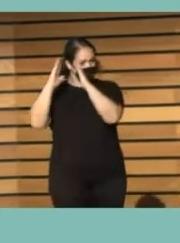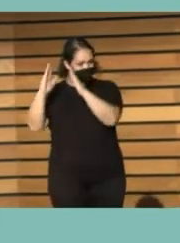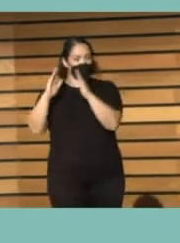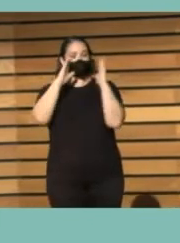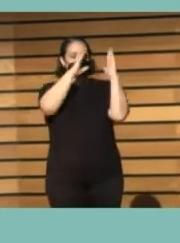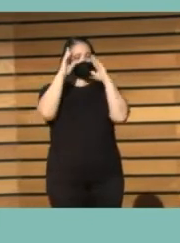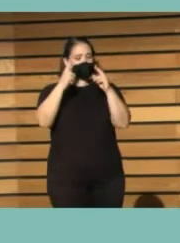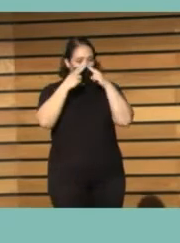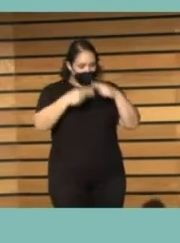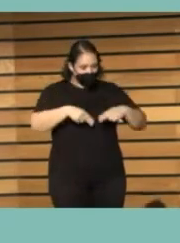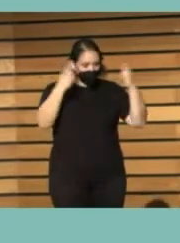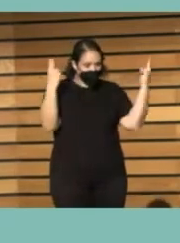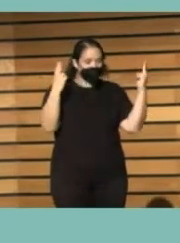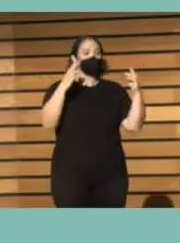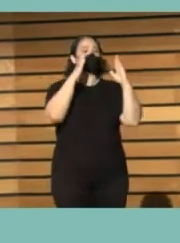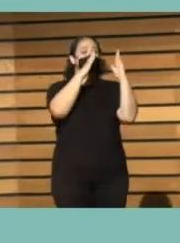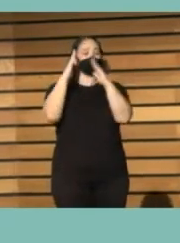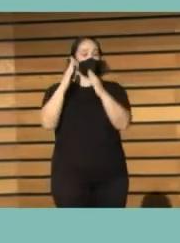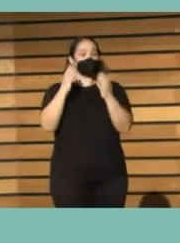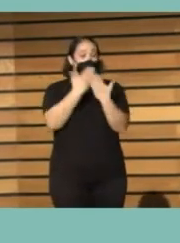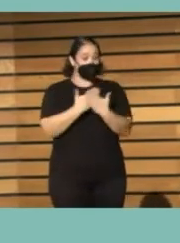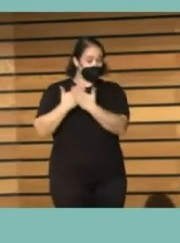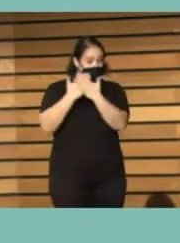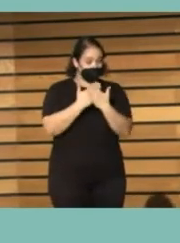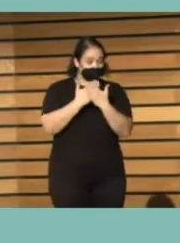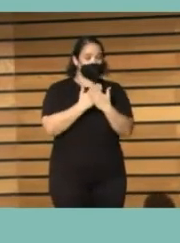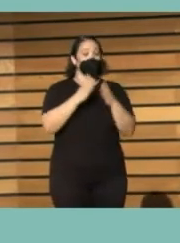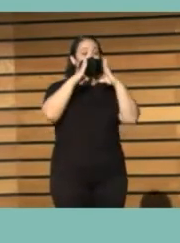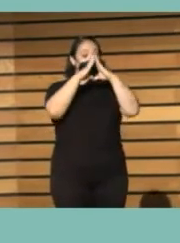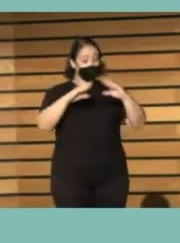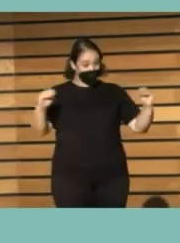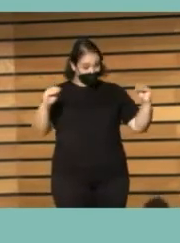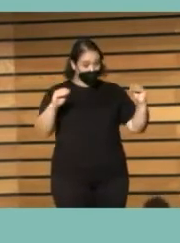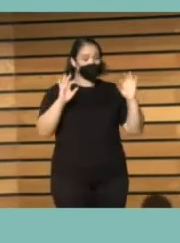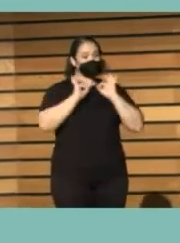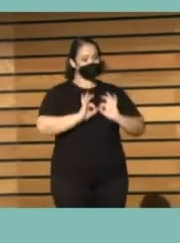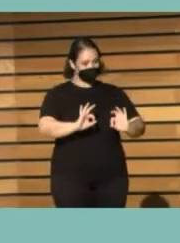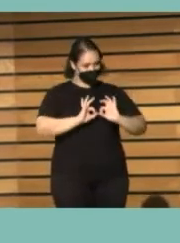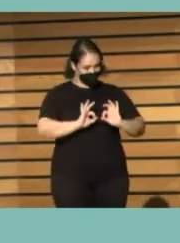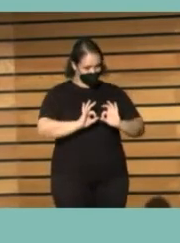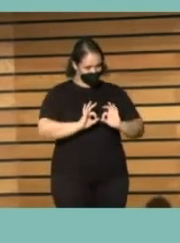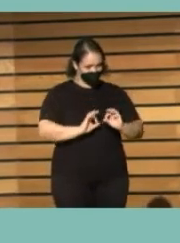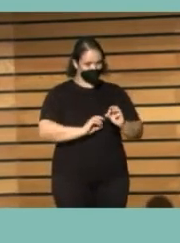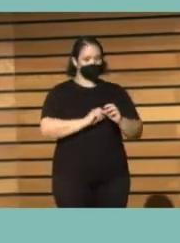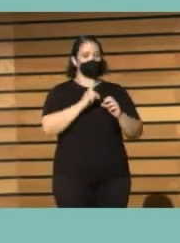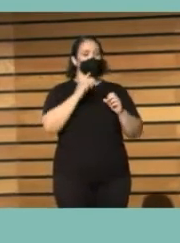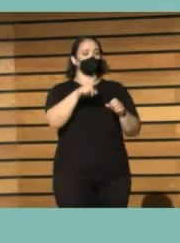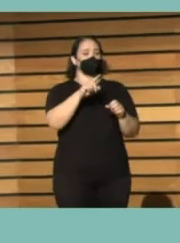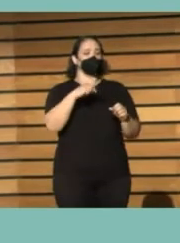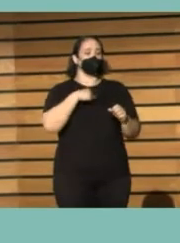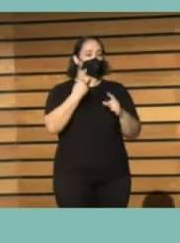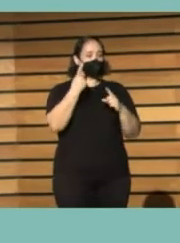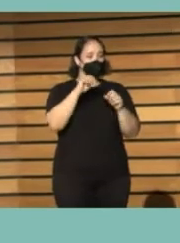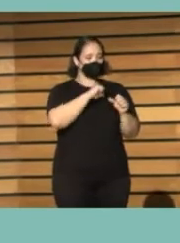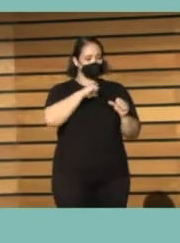públicas, trabajemos con bibliotecas escolares, con bibliotecas universitarias y con bibliotecas especializadas. No trabajemos de forma unilateral. Eso es, de